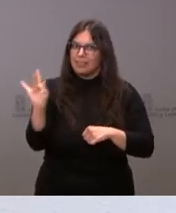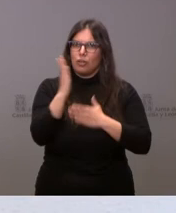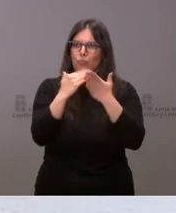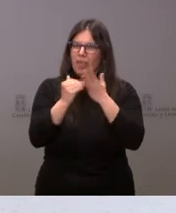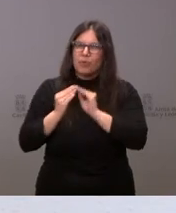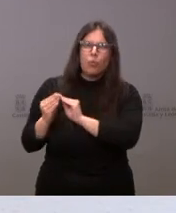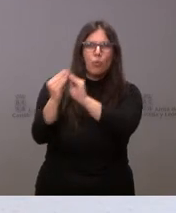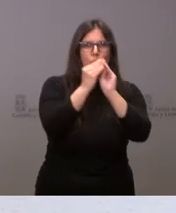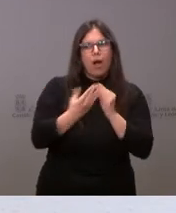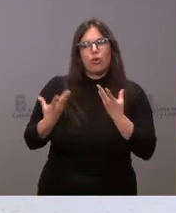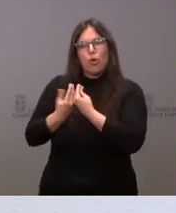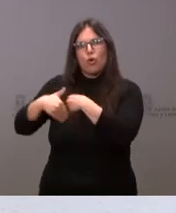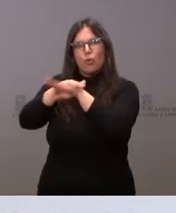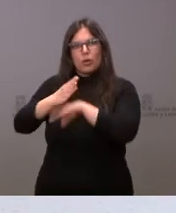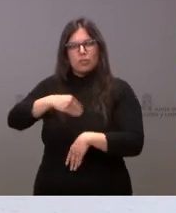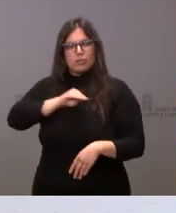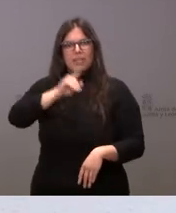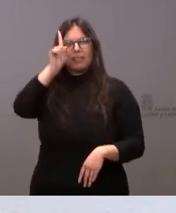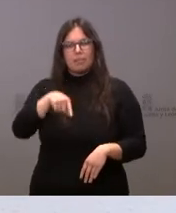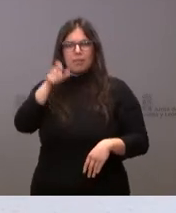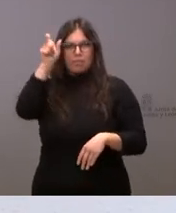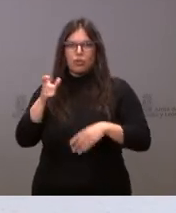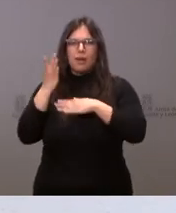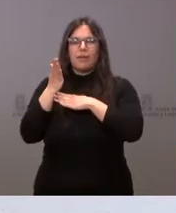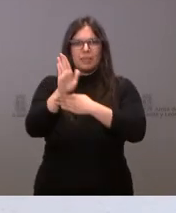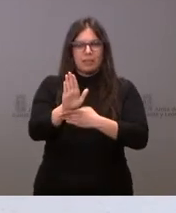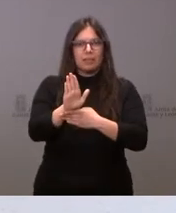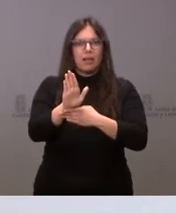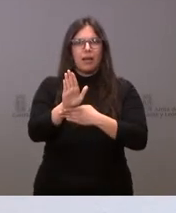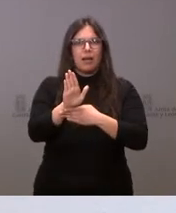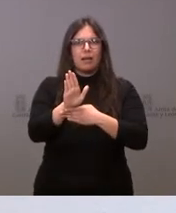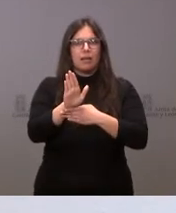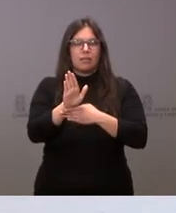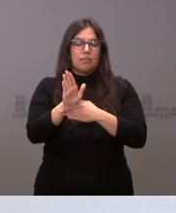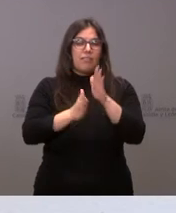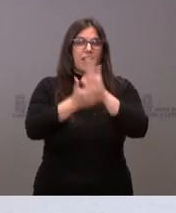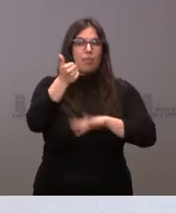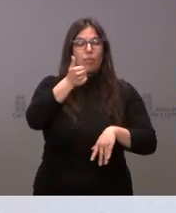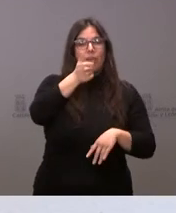autónomas y el Gobierno de España y también el representante de municipios y provincias.